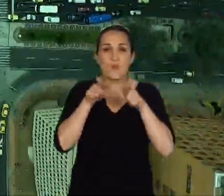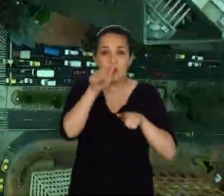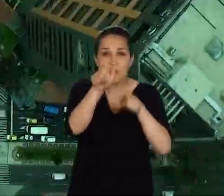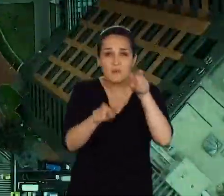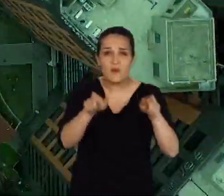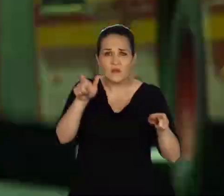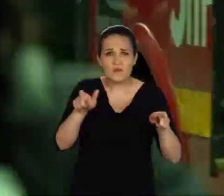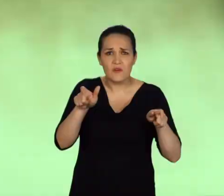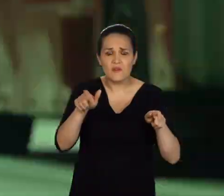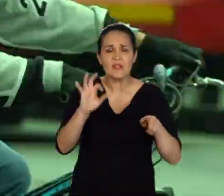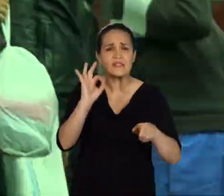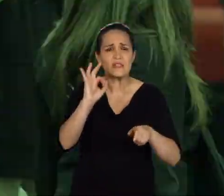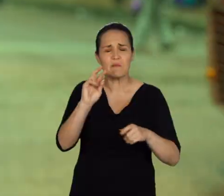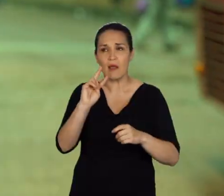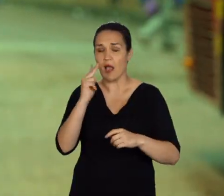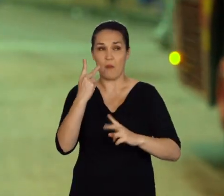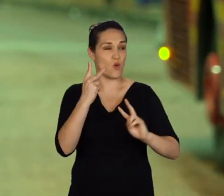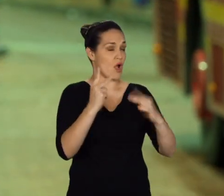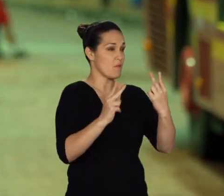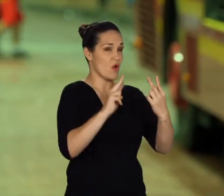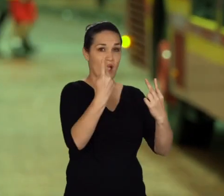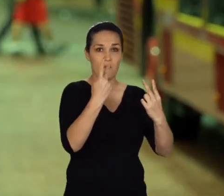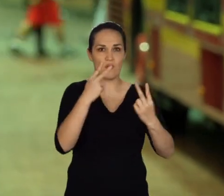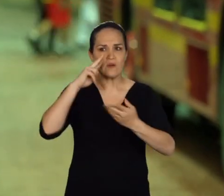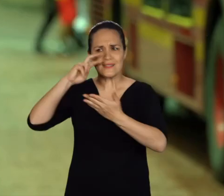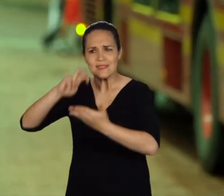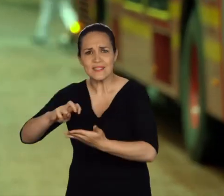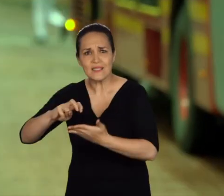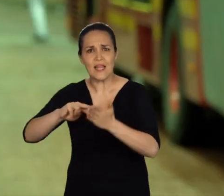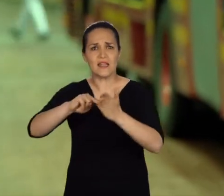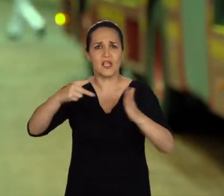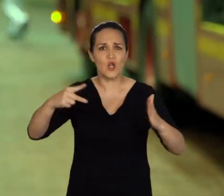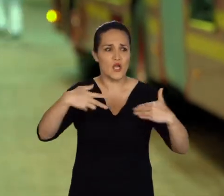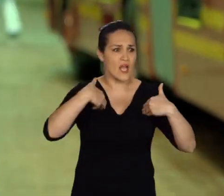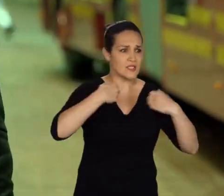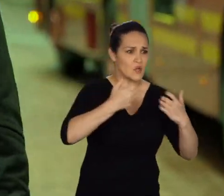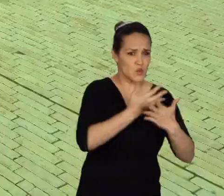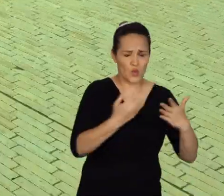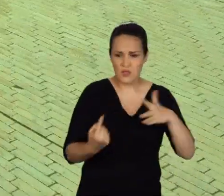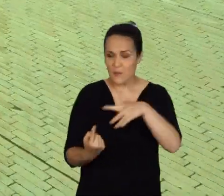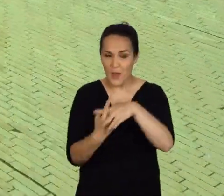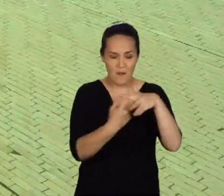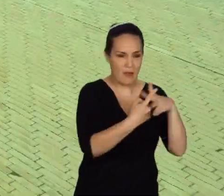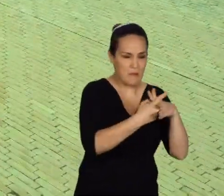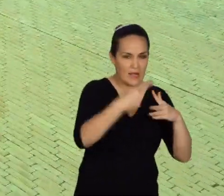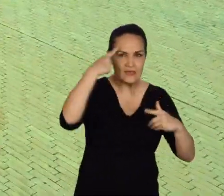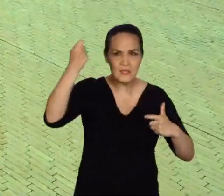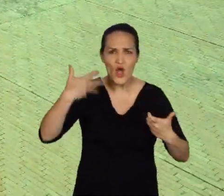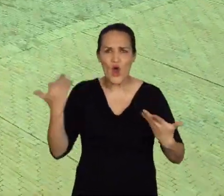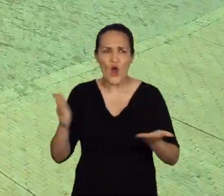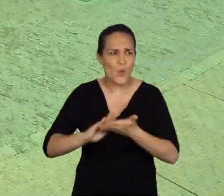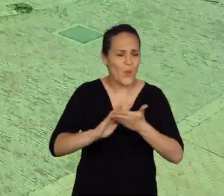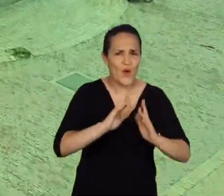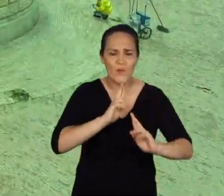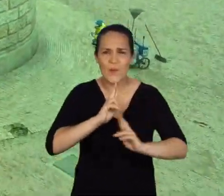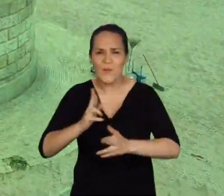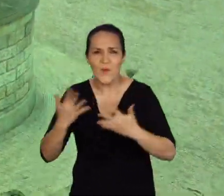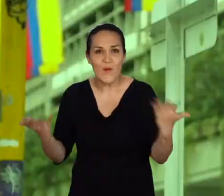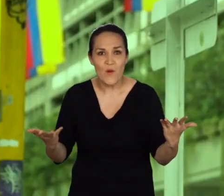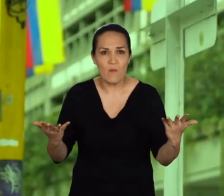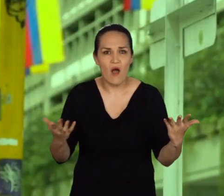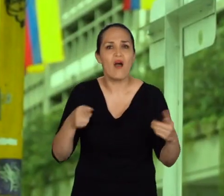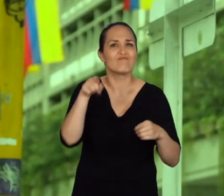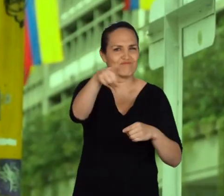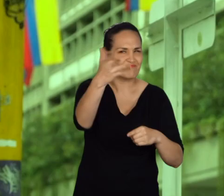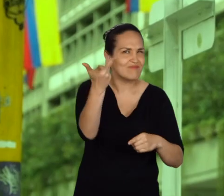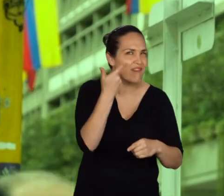Los seres humanos nos enfrentamos a cambios. La ciencia, la tecnología y la salud traen nuevos retos. Todos hemos escuchado historias